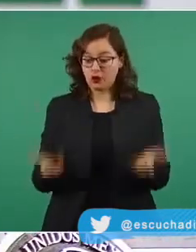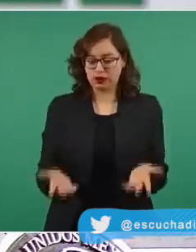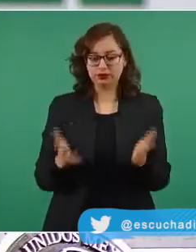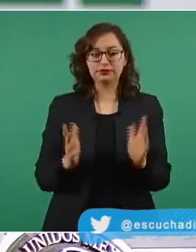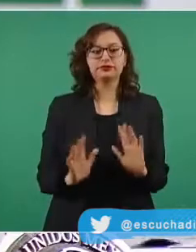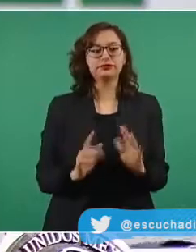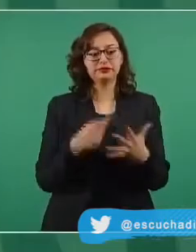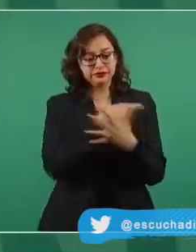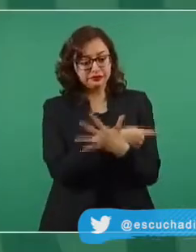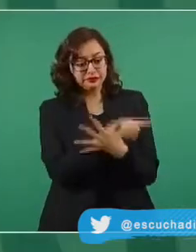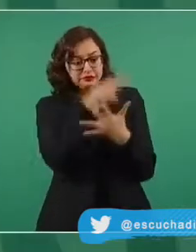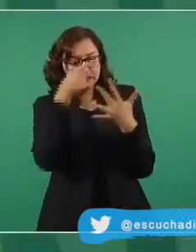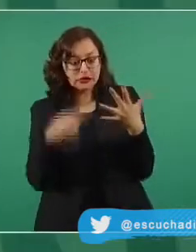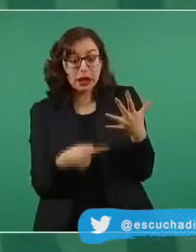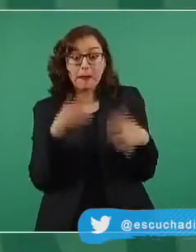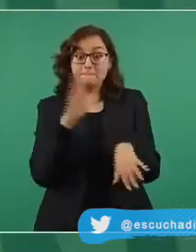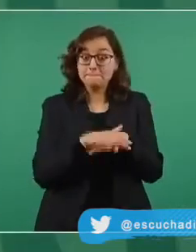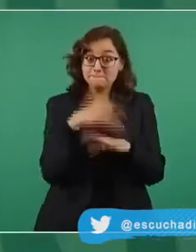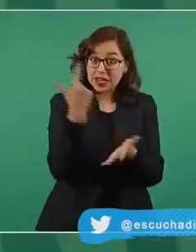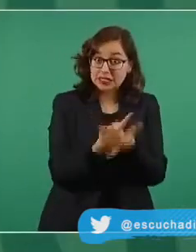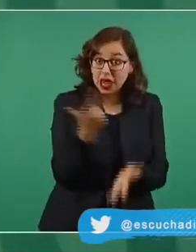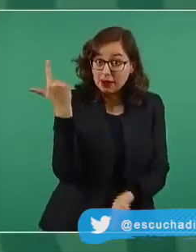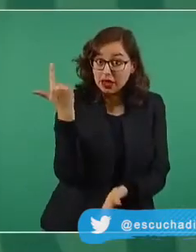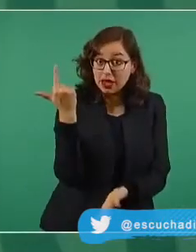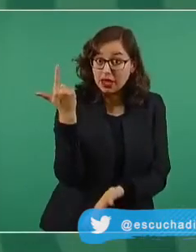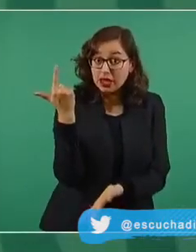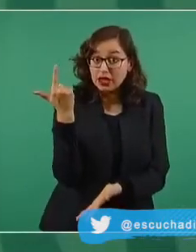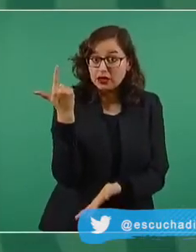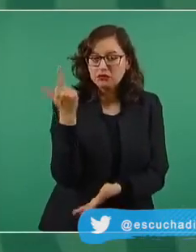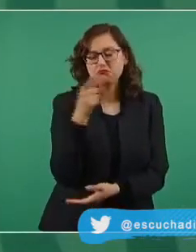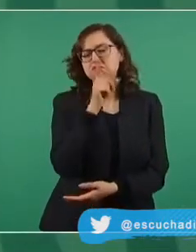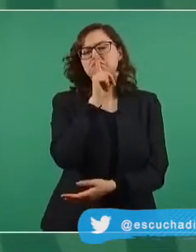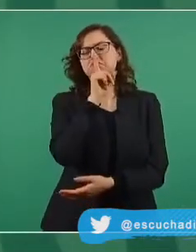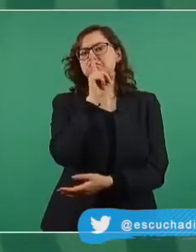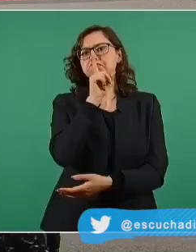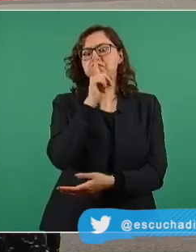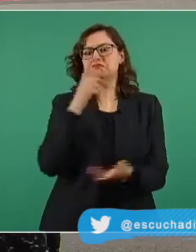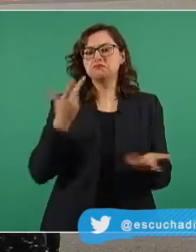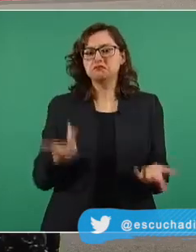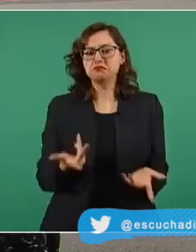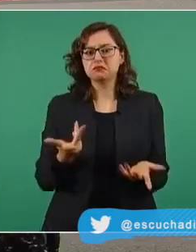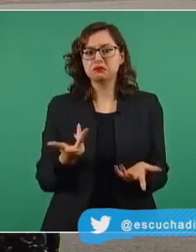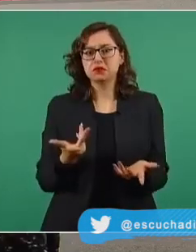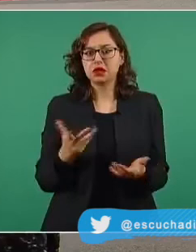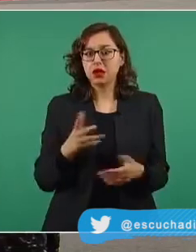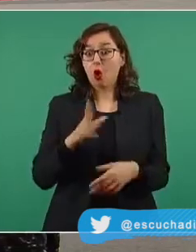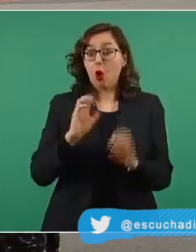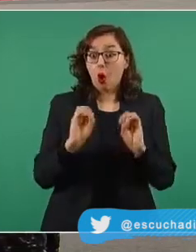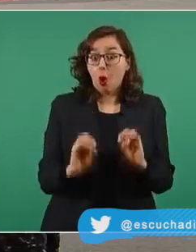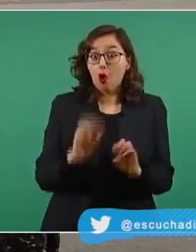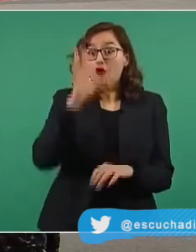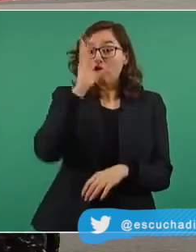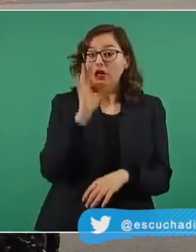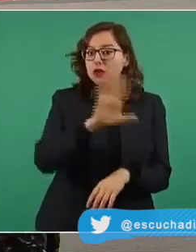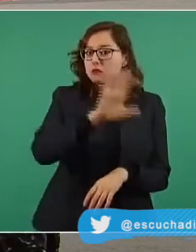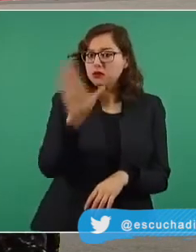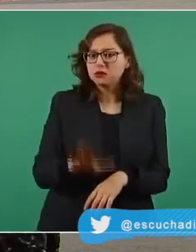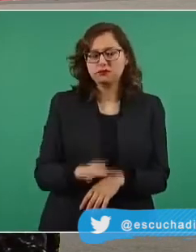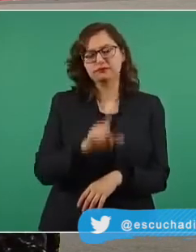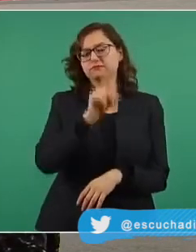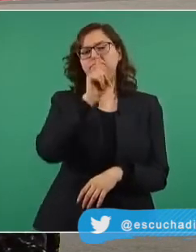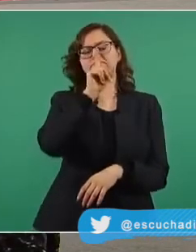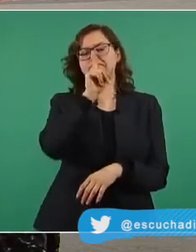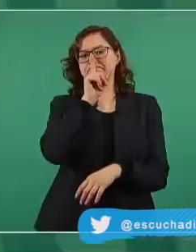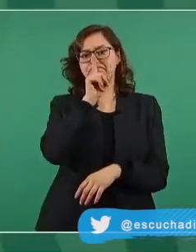entre todos. Uso correcto del cubrebocas. Realizar el lavado frecuente de manos con agua y jabón. Guardar la